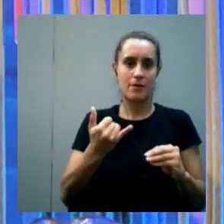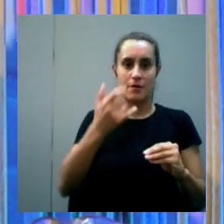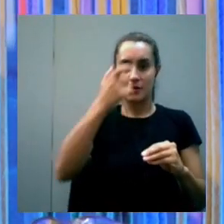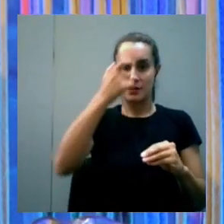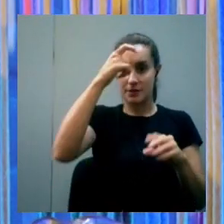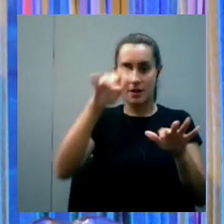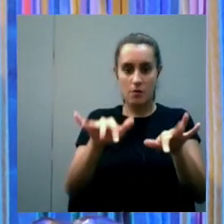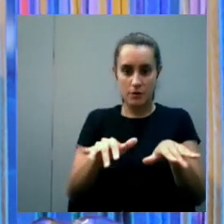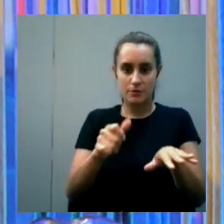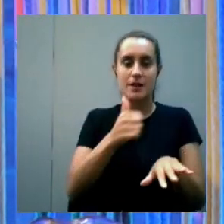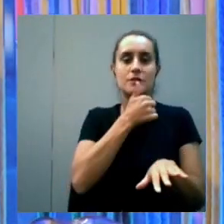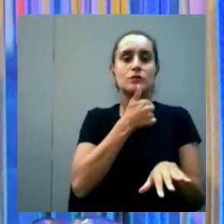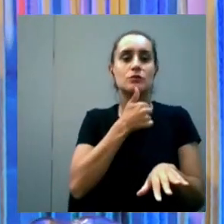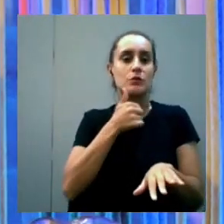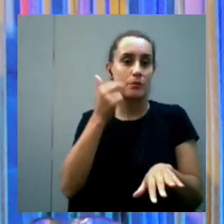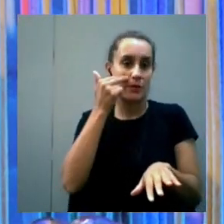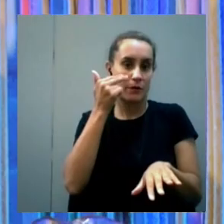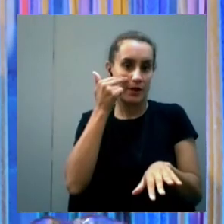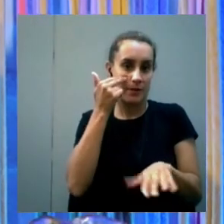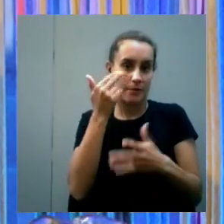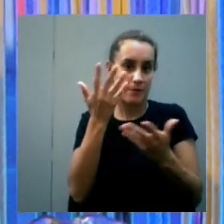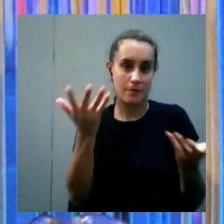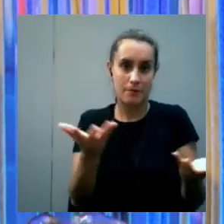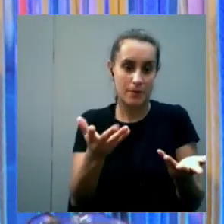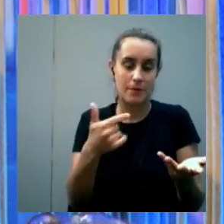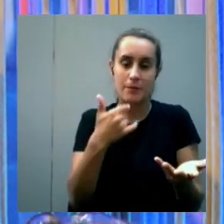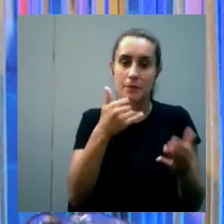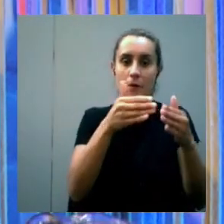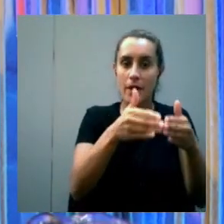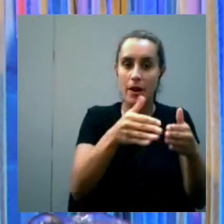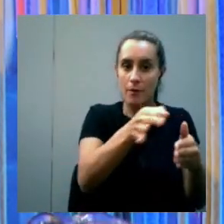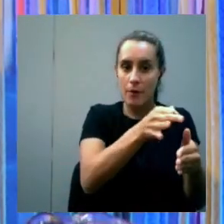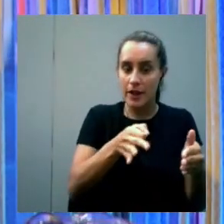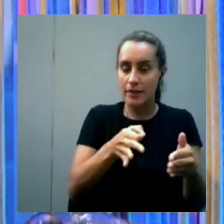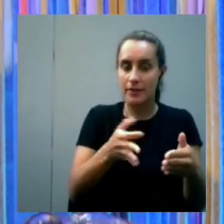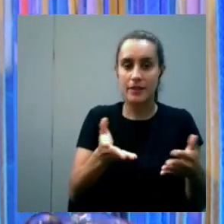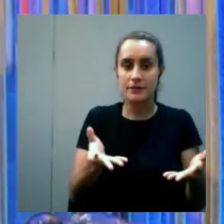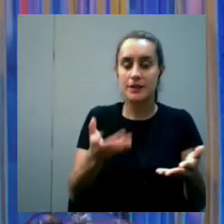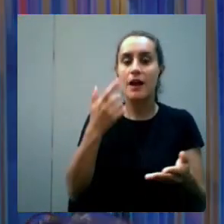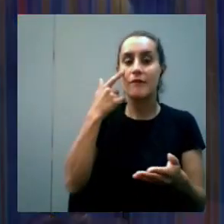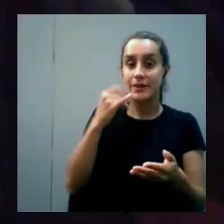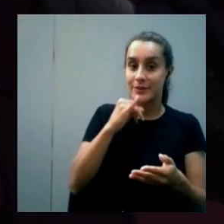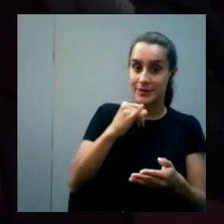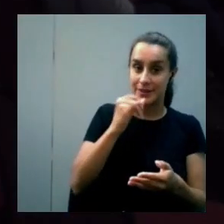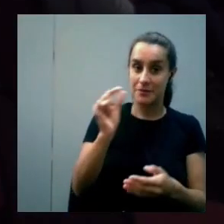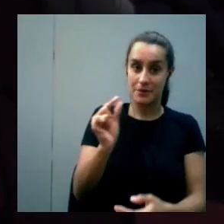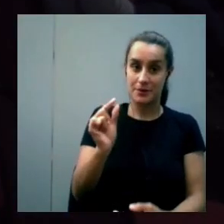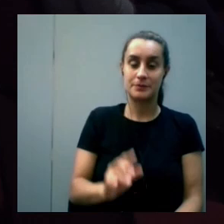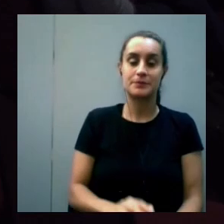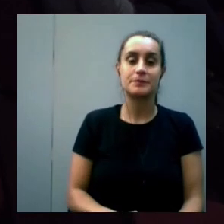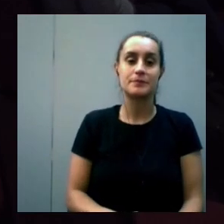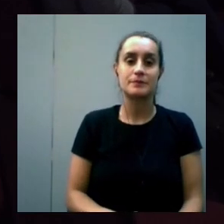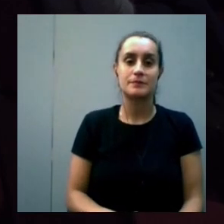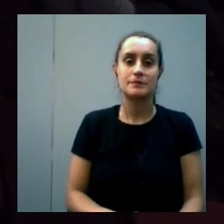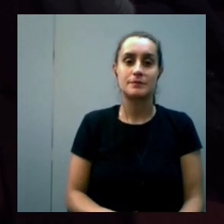resolver problemas como es capaz que contarles un poquito de eso o sea